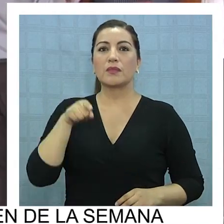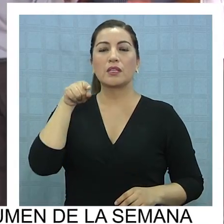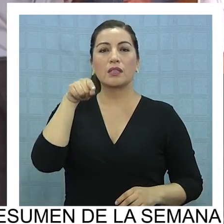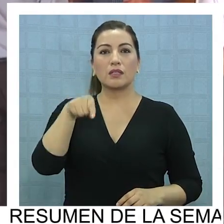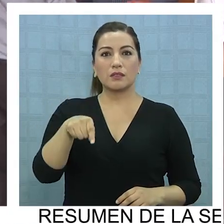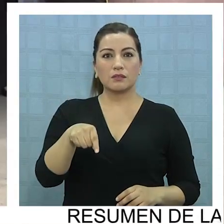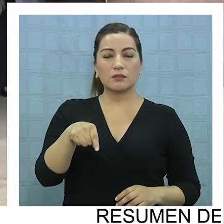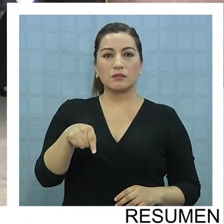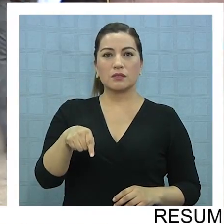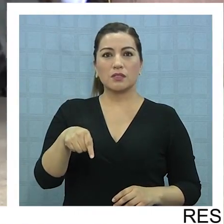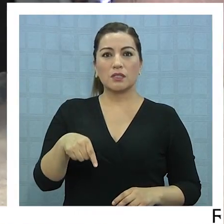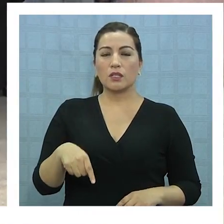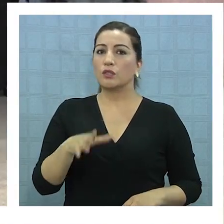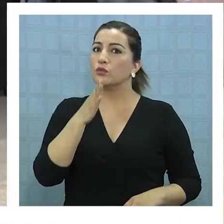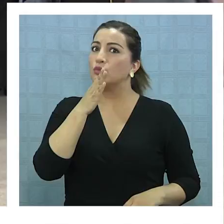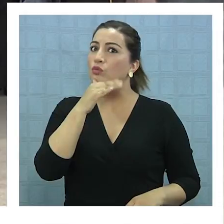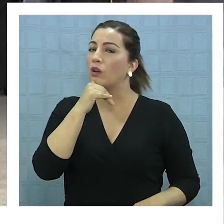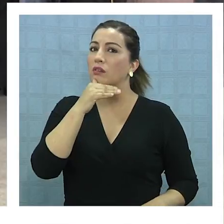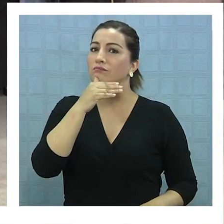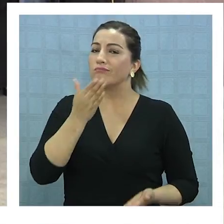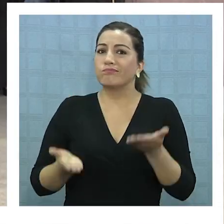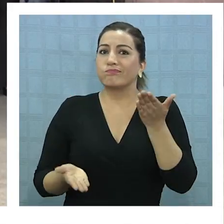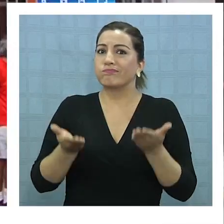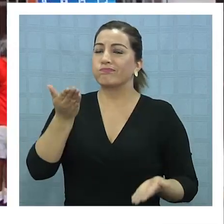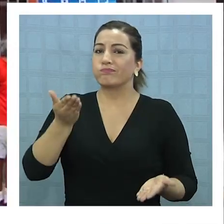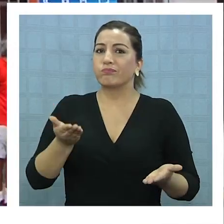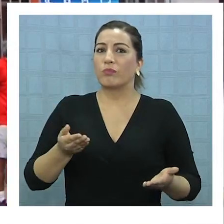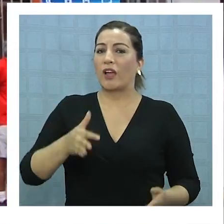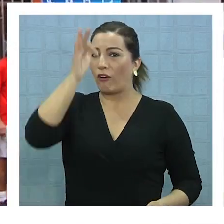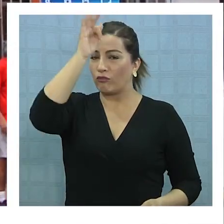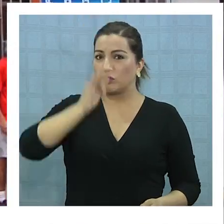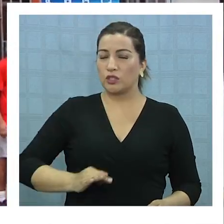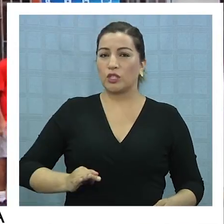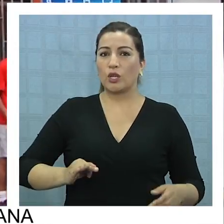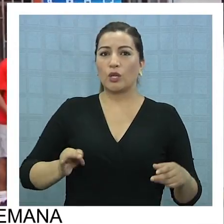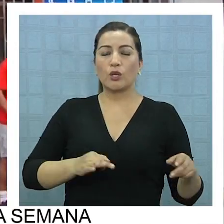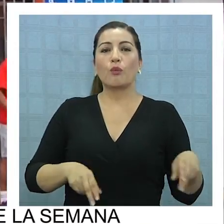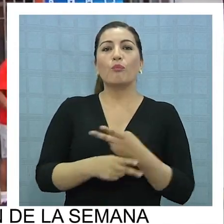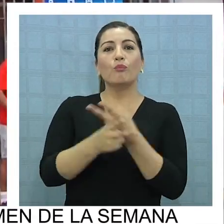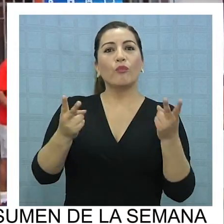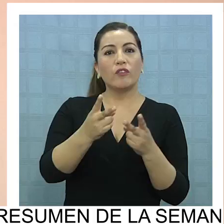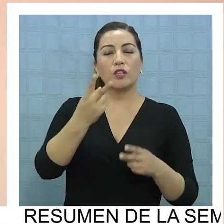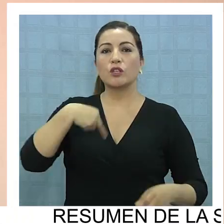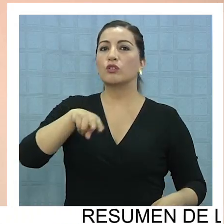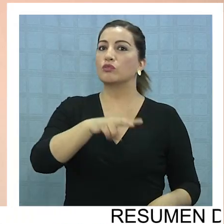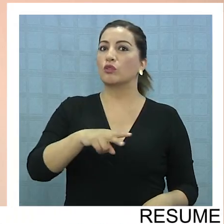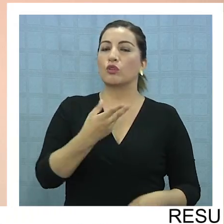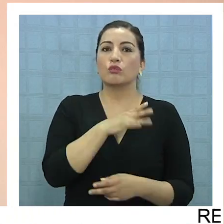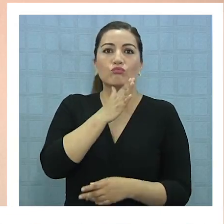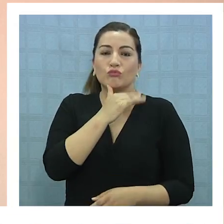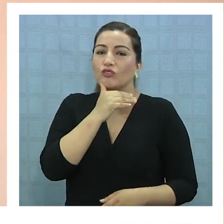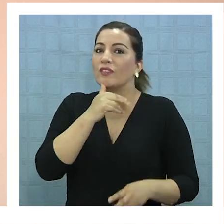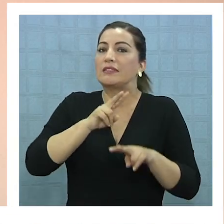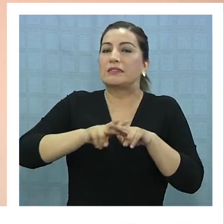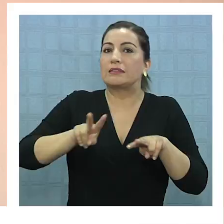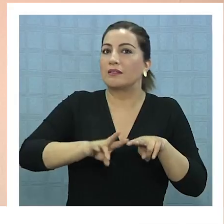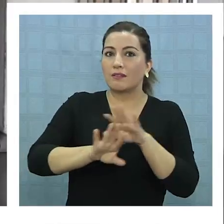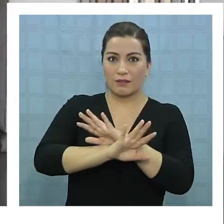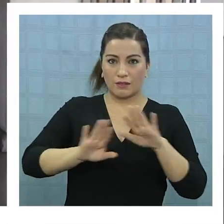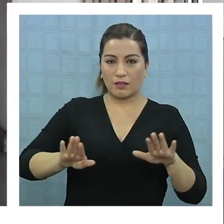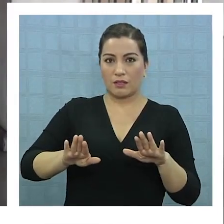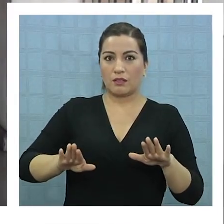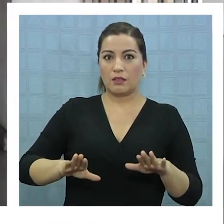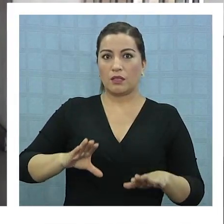tiene competencia respecto a los funcionarios públicos toda vez que nosotros intervenimos en aquellas relaciones laborales reguladas por el Código del